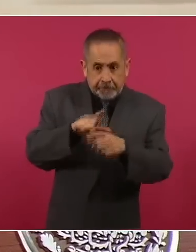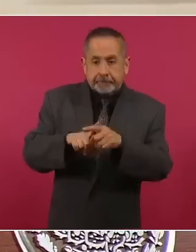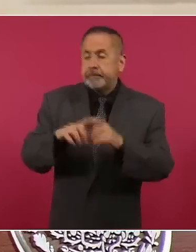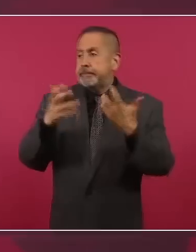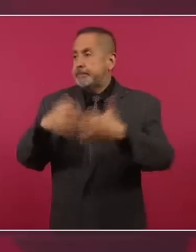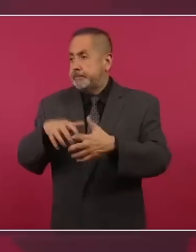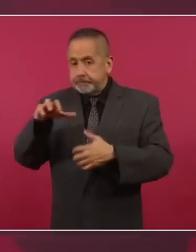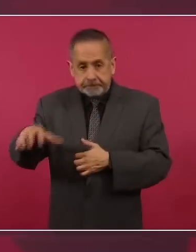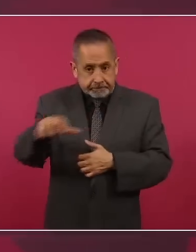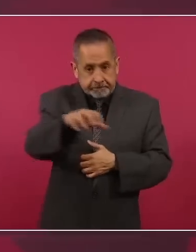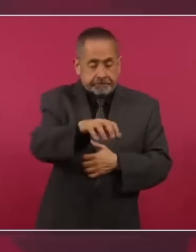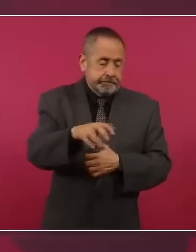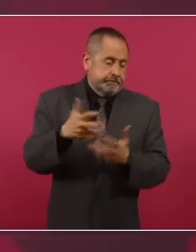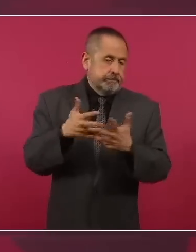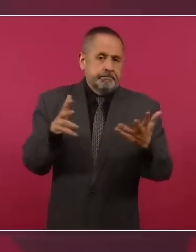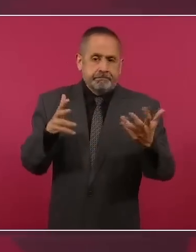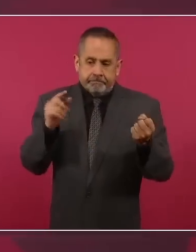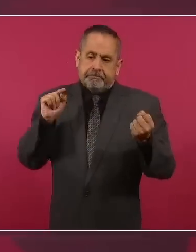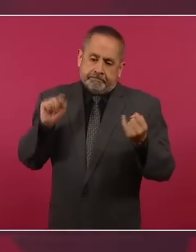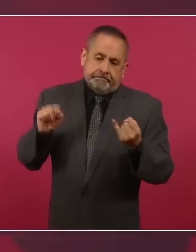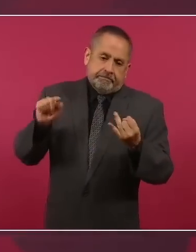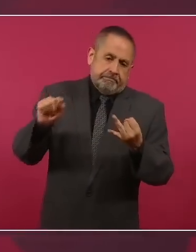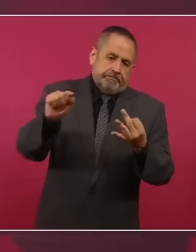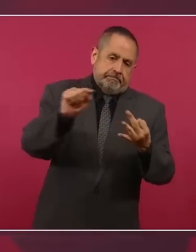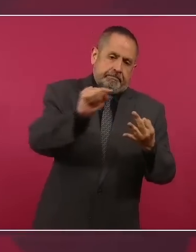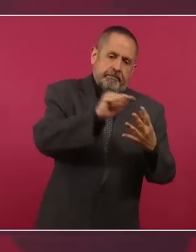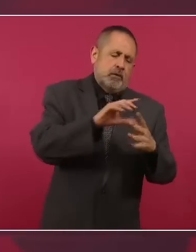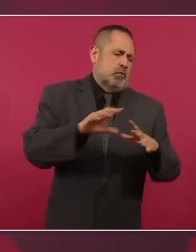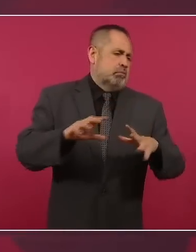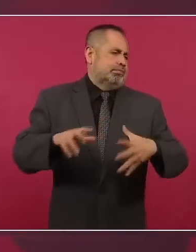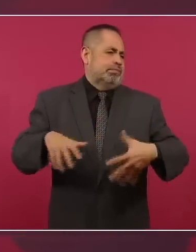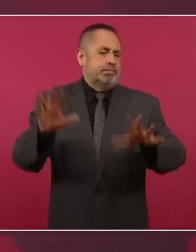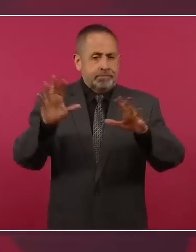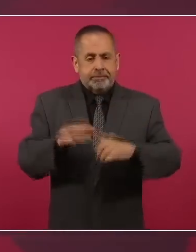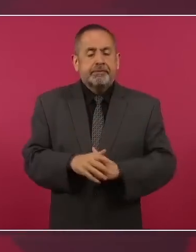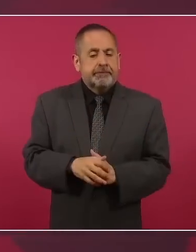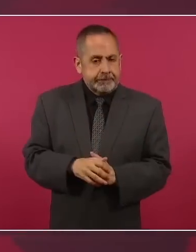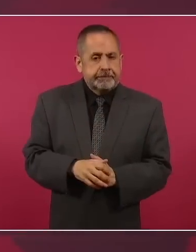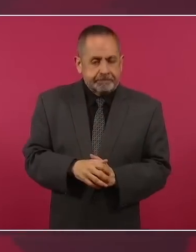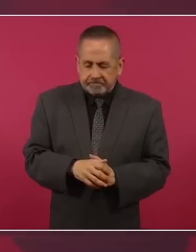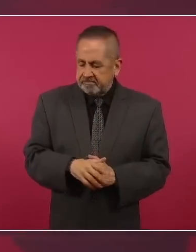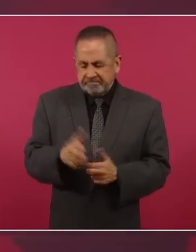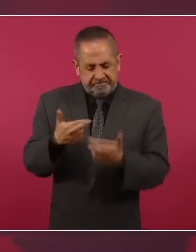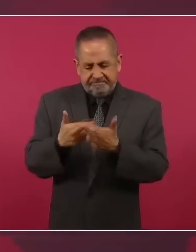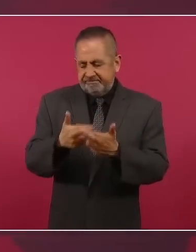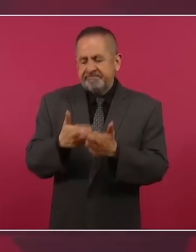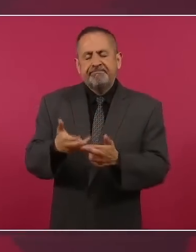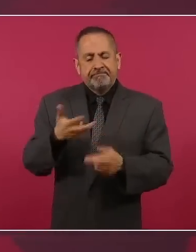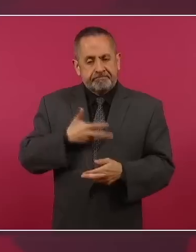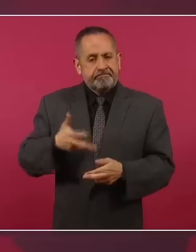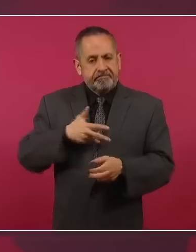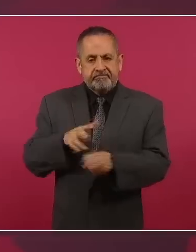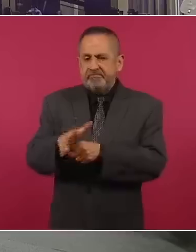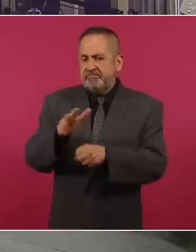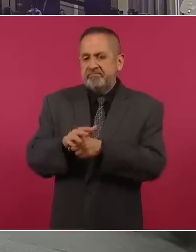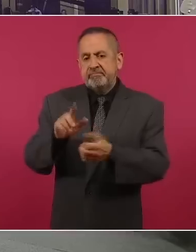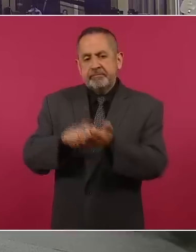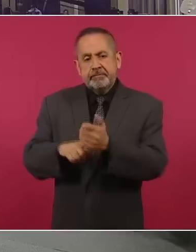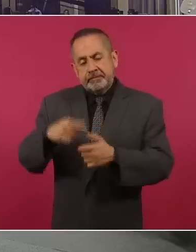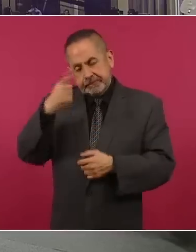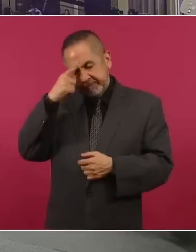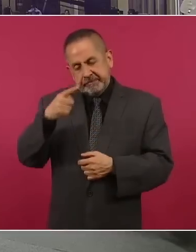industriales, esa zona ya tiene bastante